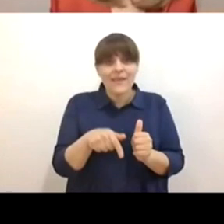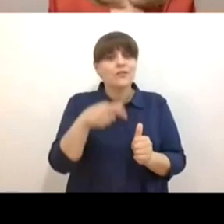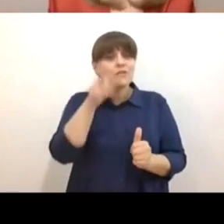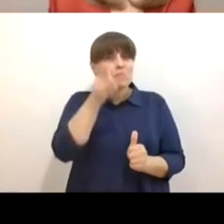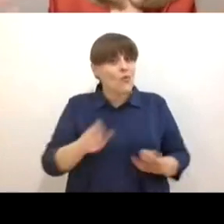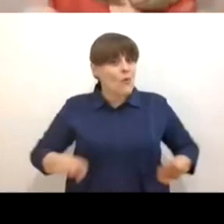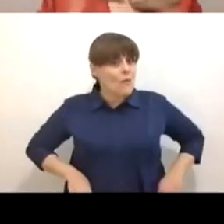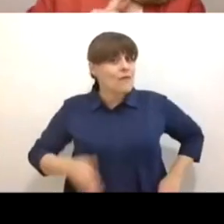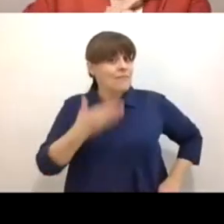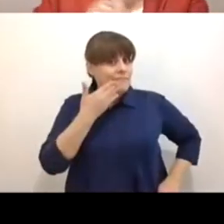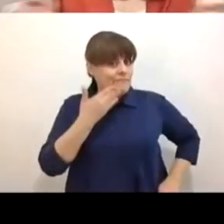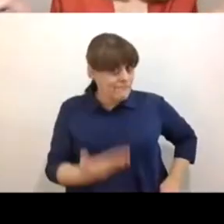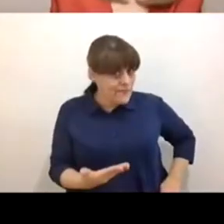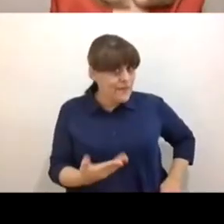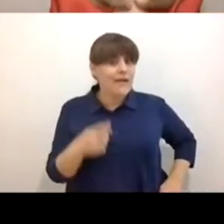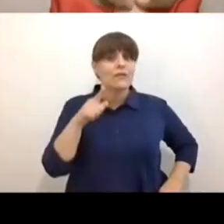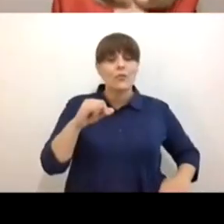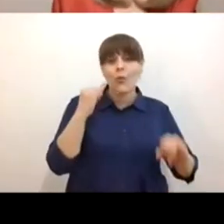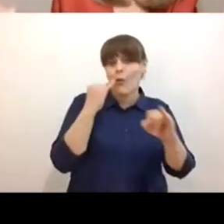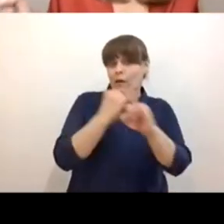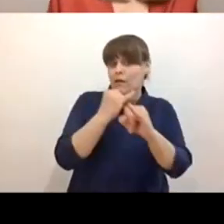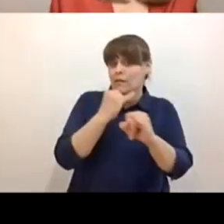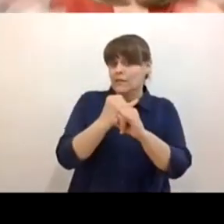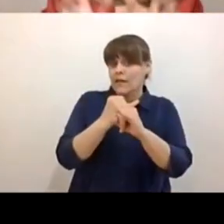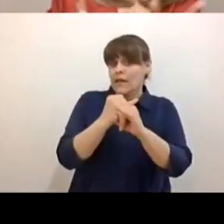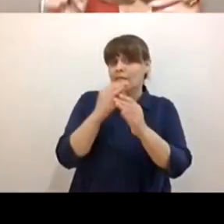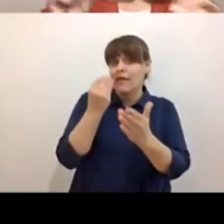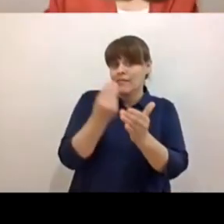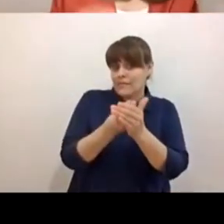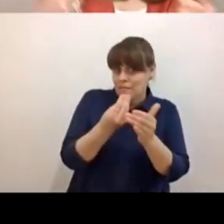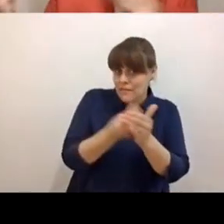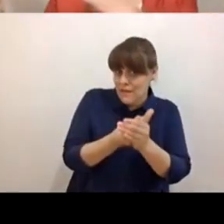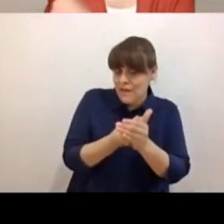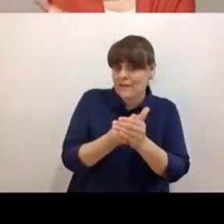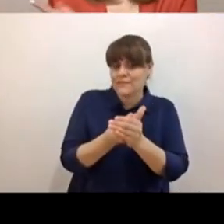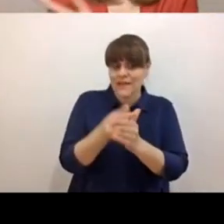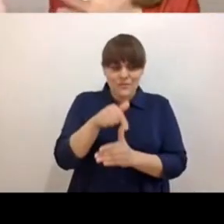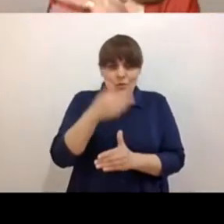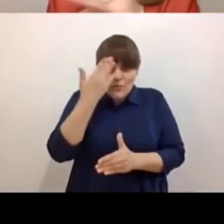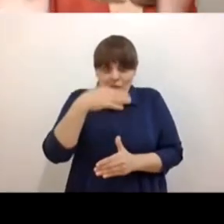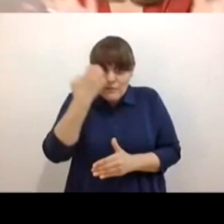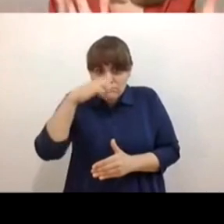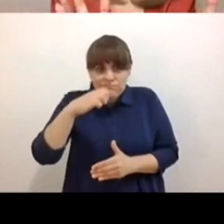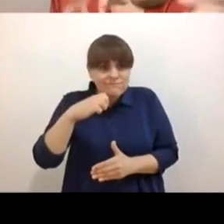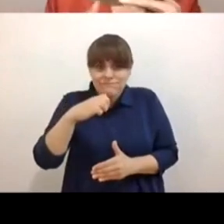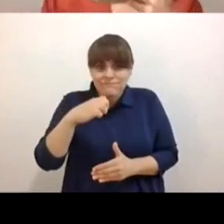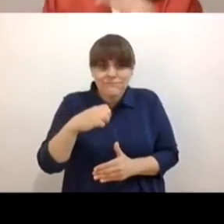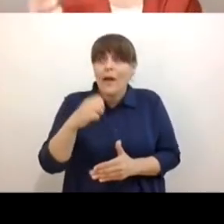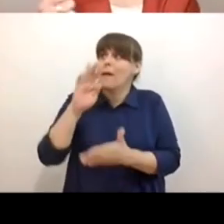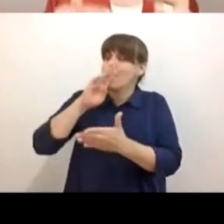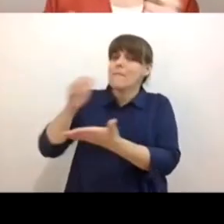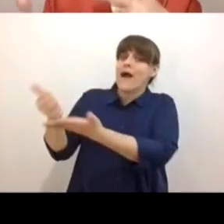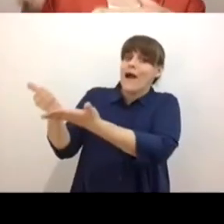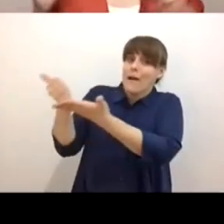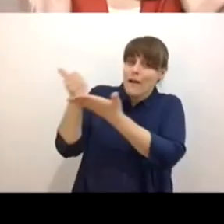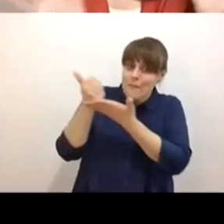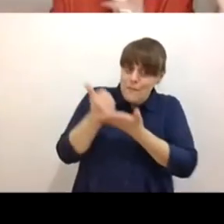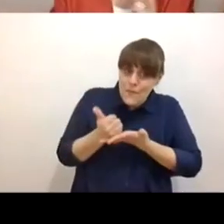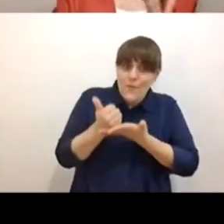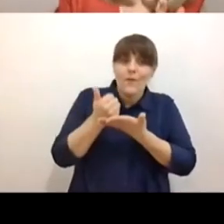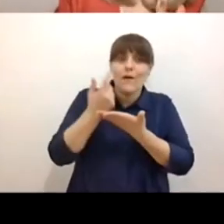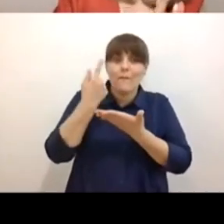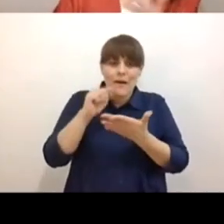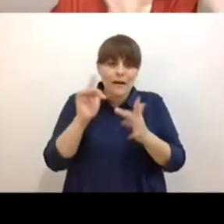es un proceso que no conocías, ¿sí? O que te dé clases tu mamá y que te ayude tu mamá en estas